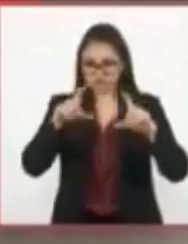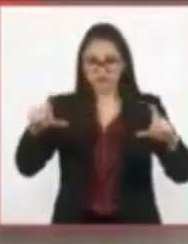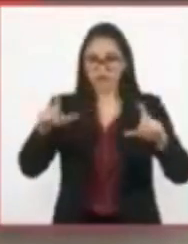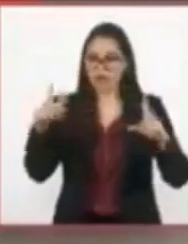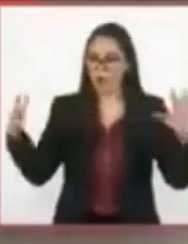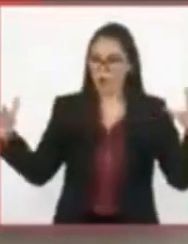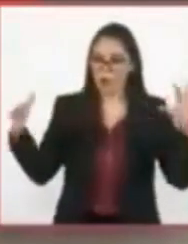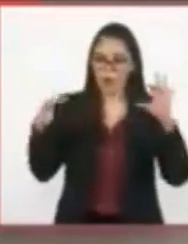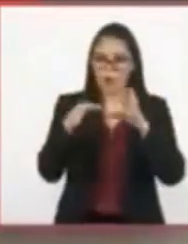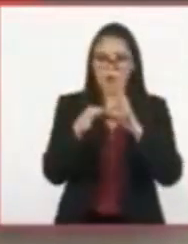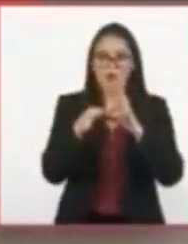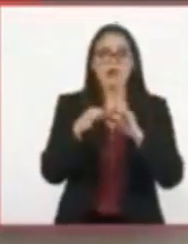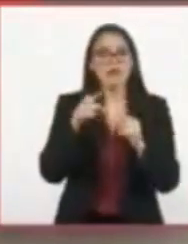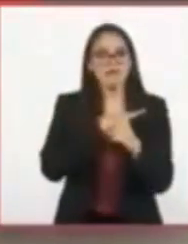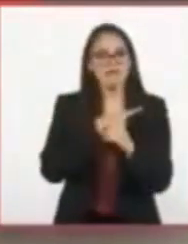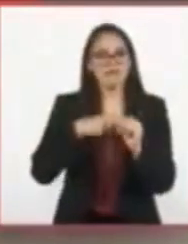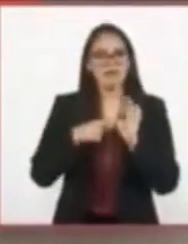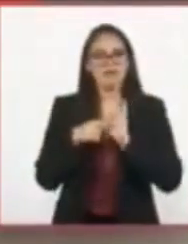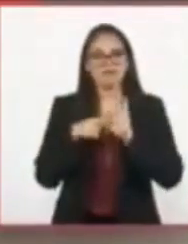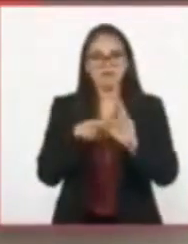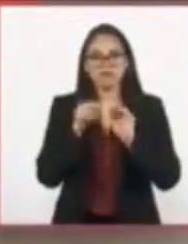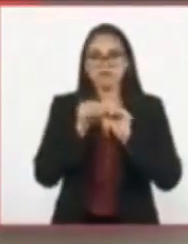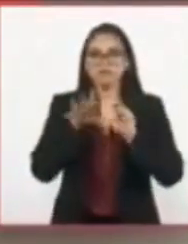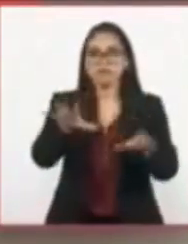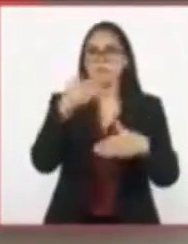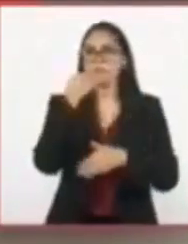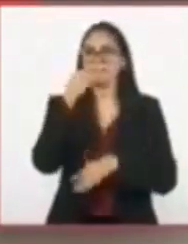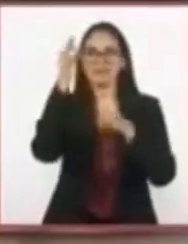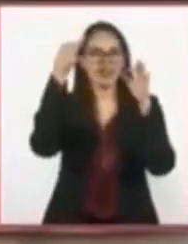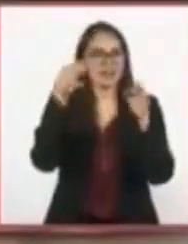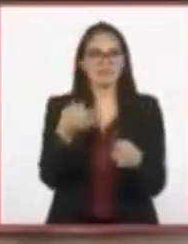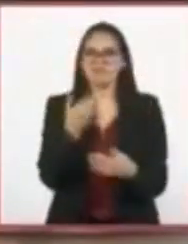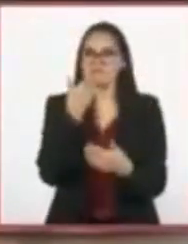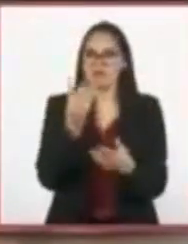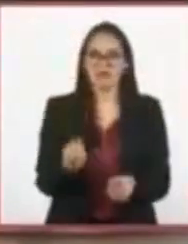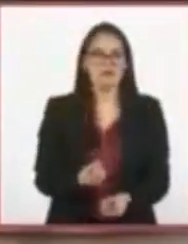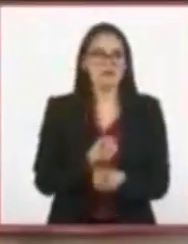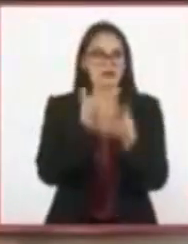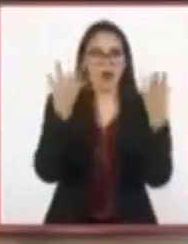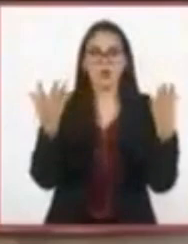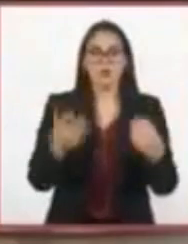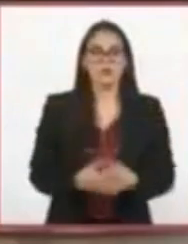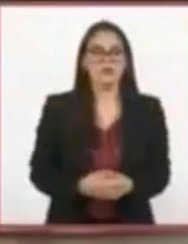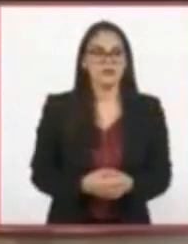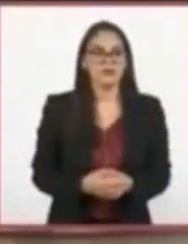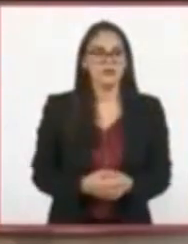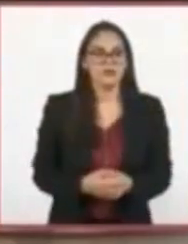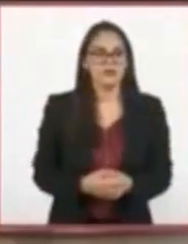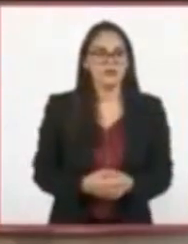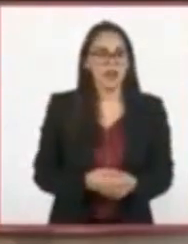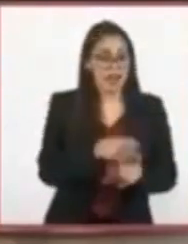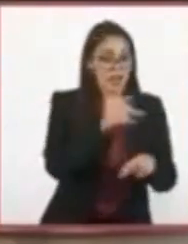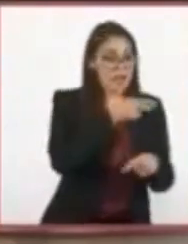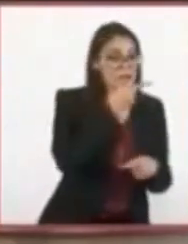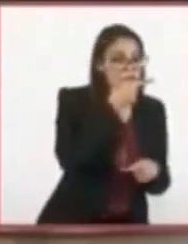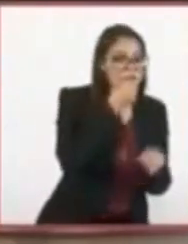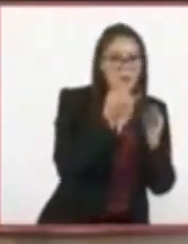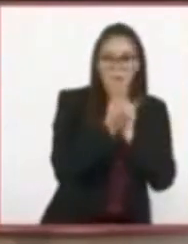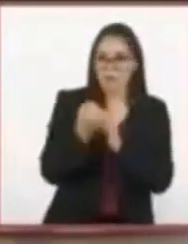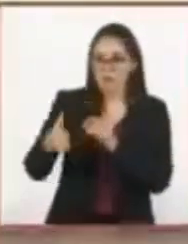comunicar un mensaje de manera comprensible y efectiva. Al hablar como al guisar, su granito de sal.